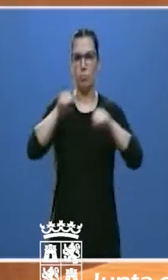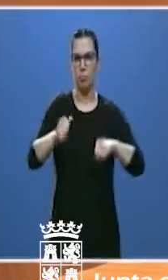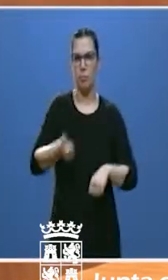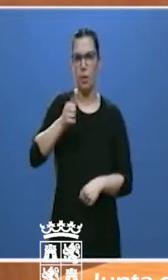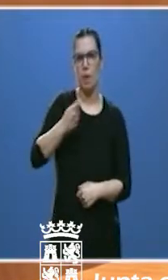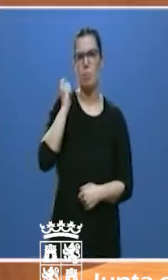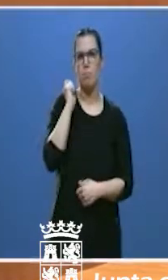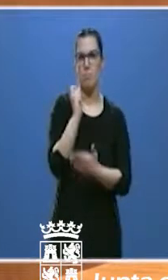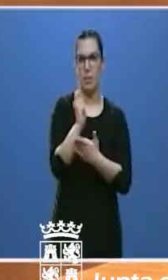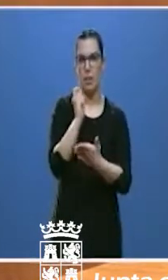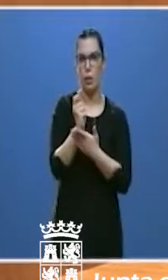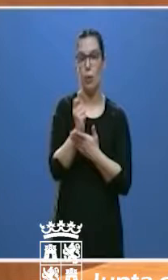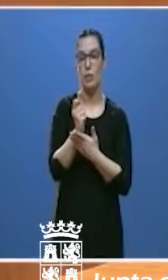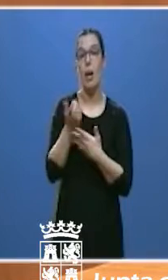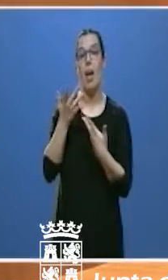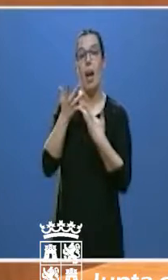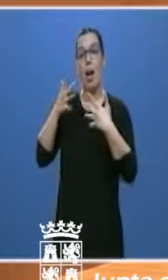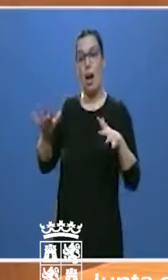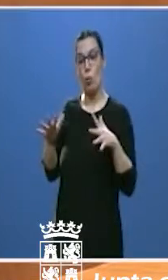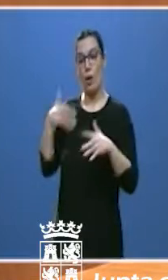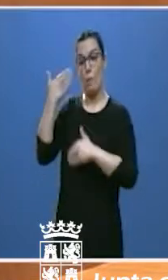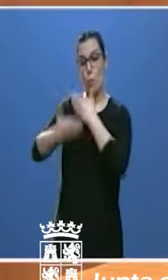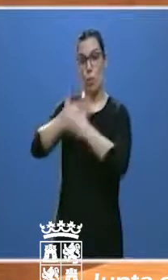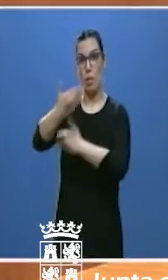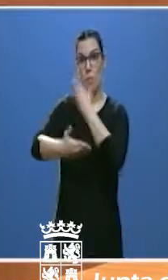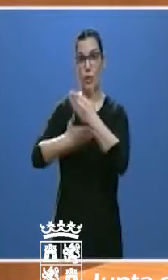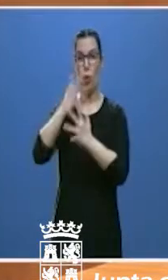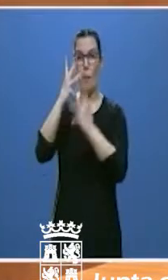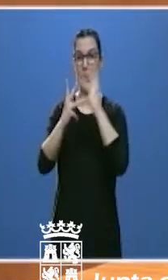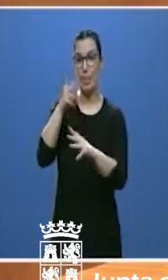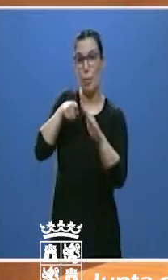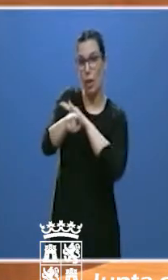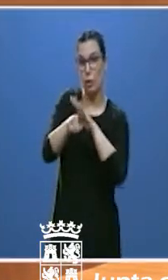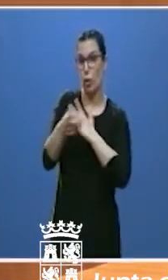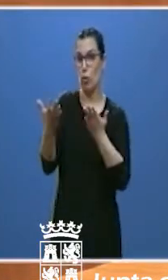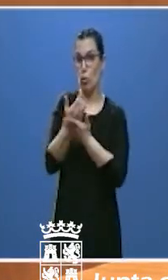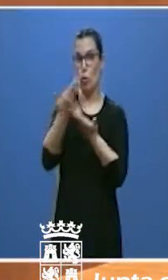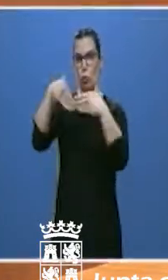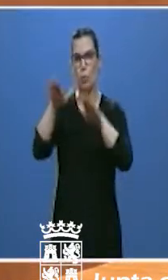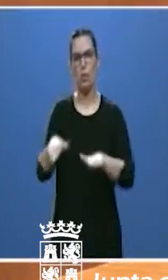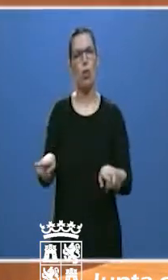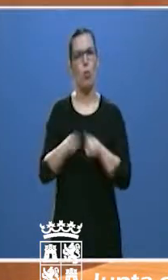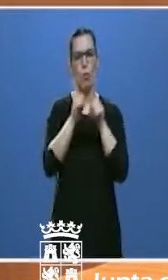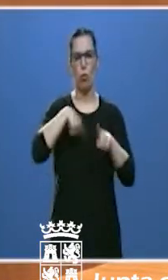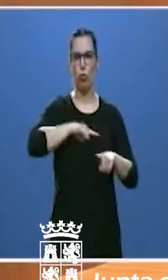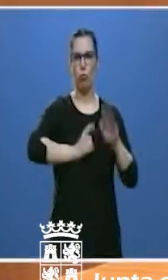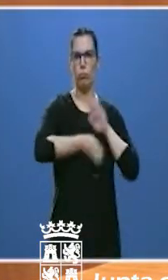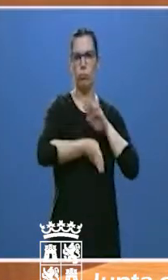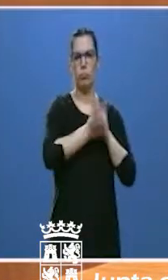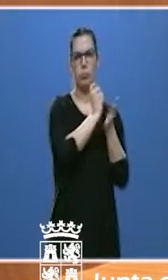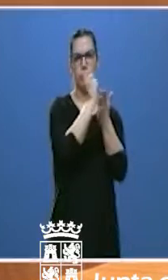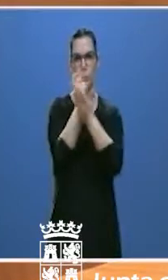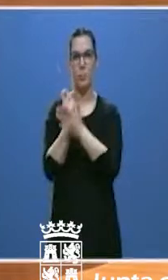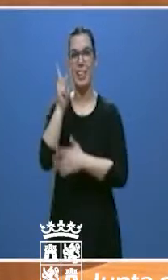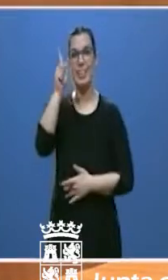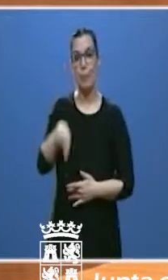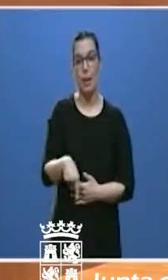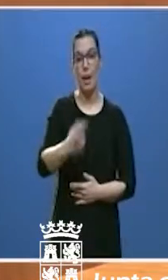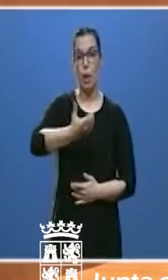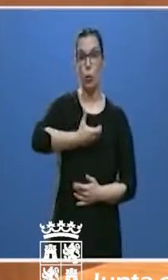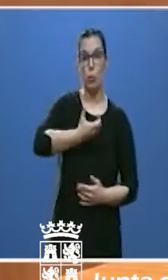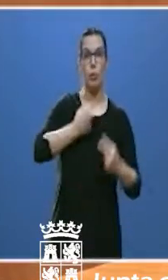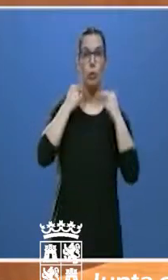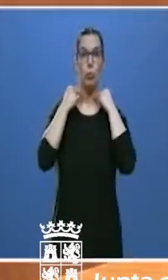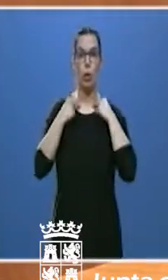de suspensión de procedimientos administrativos. Y reforzando la dotación a las corporaciones locales, porque